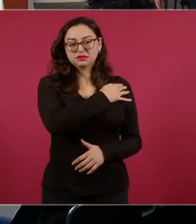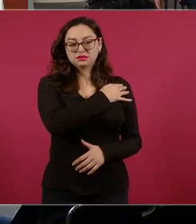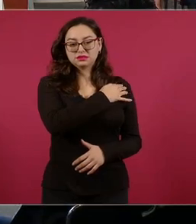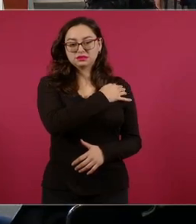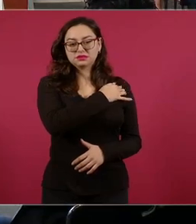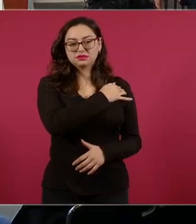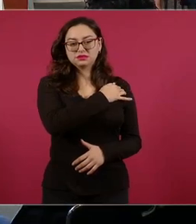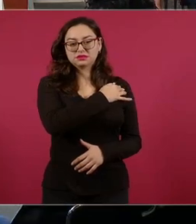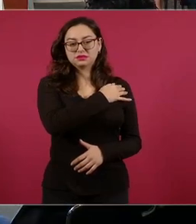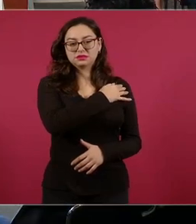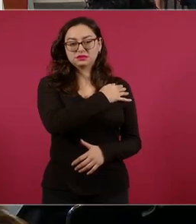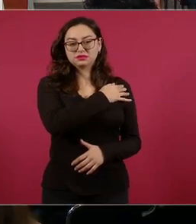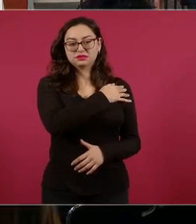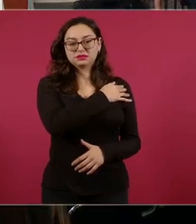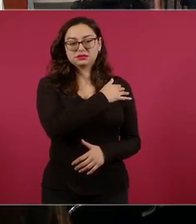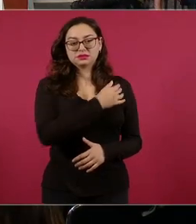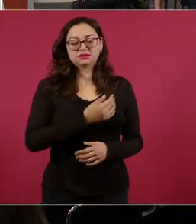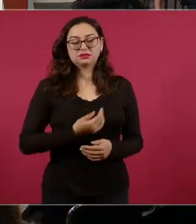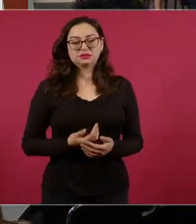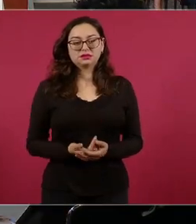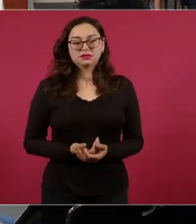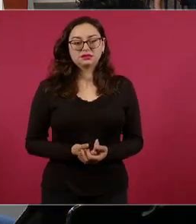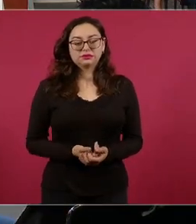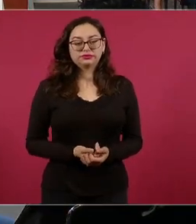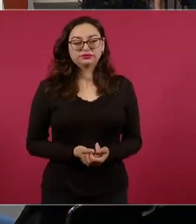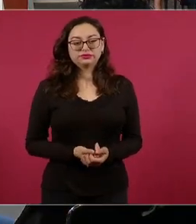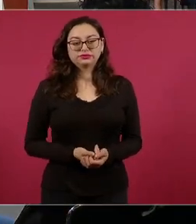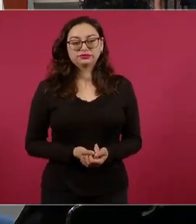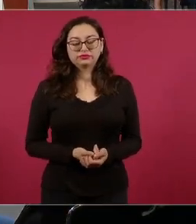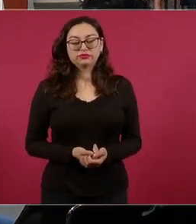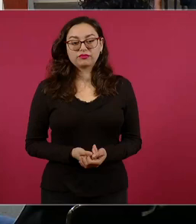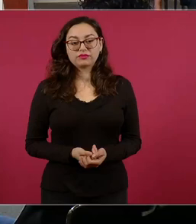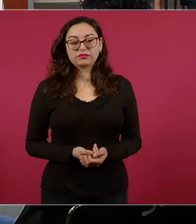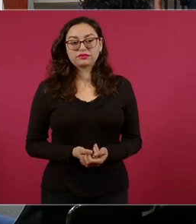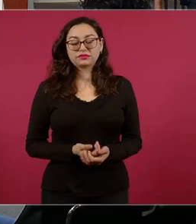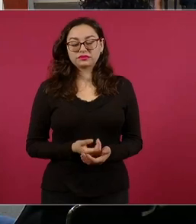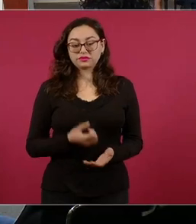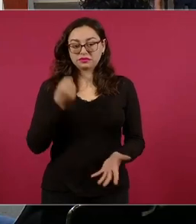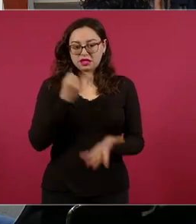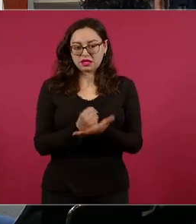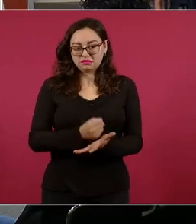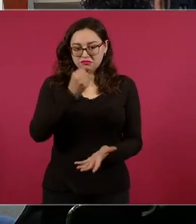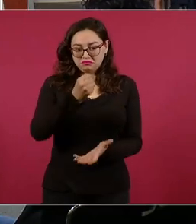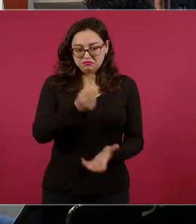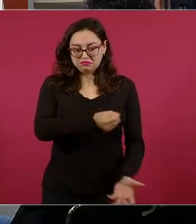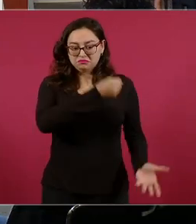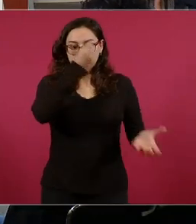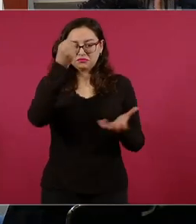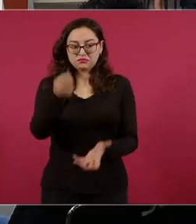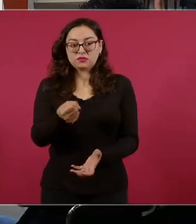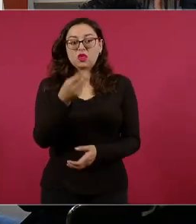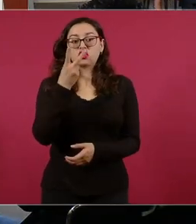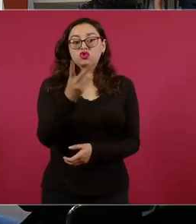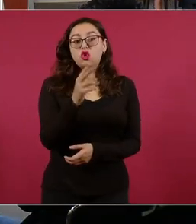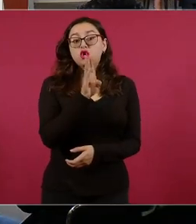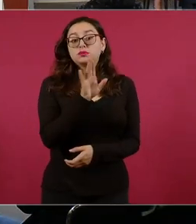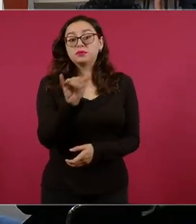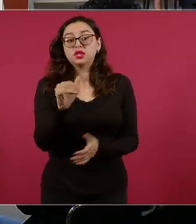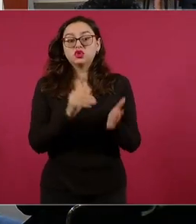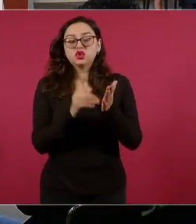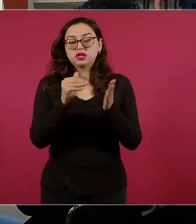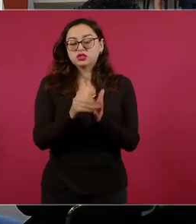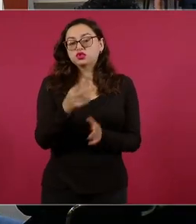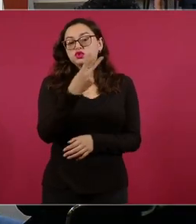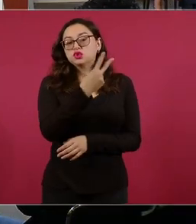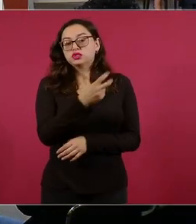Me lo he autorizado, dos billones 246,